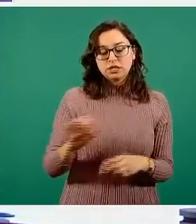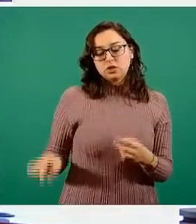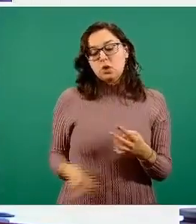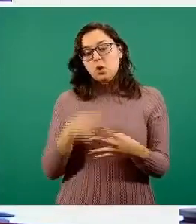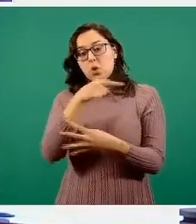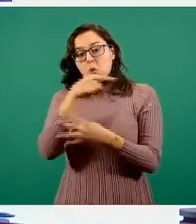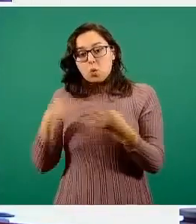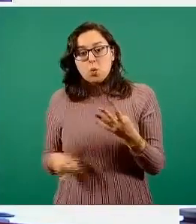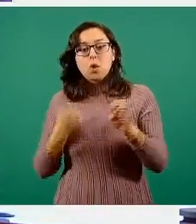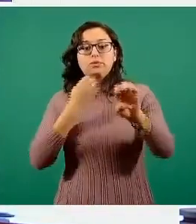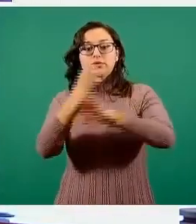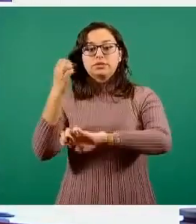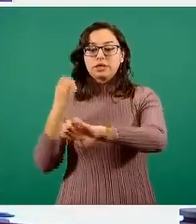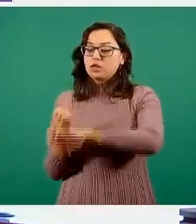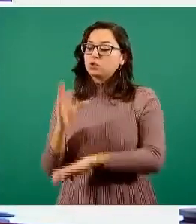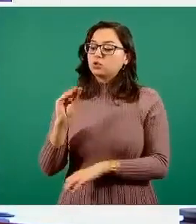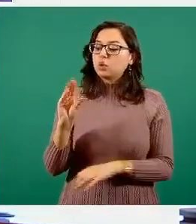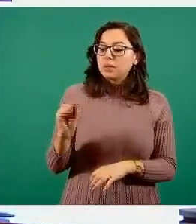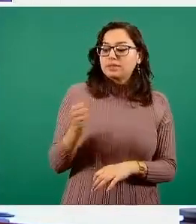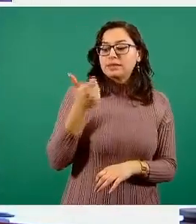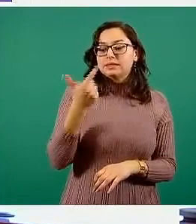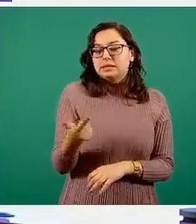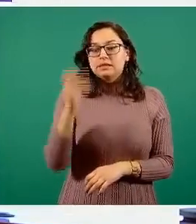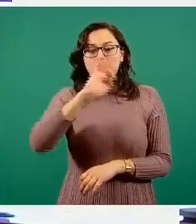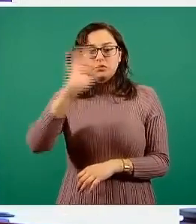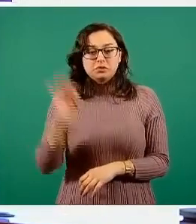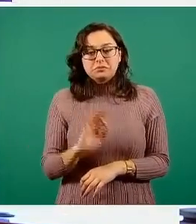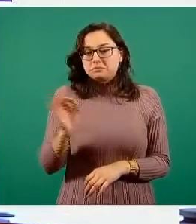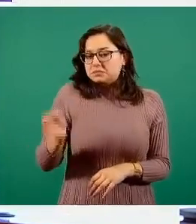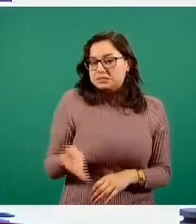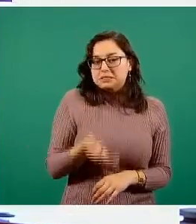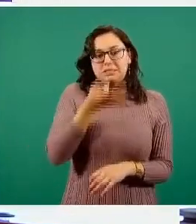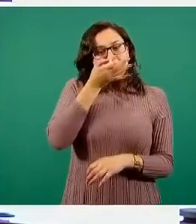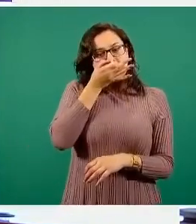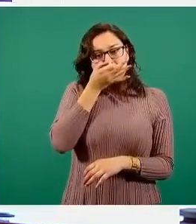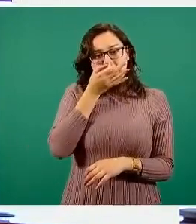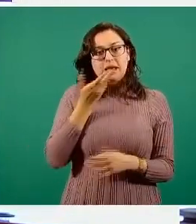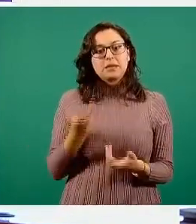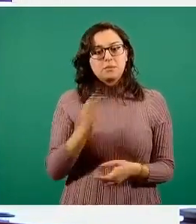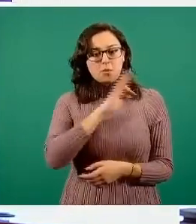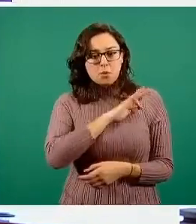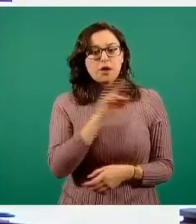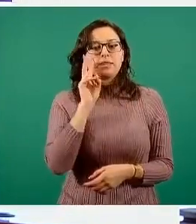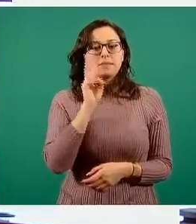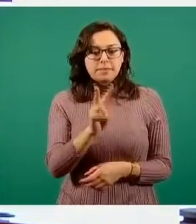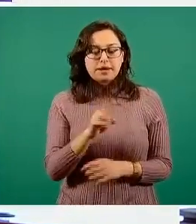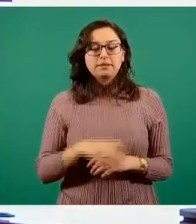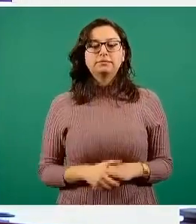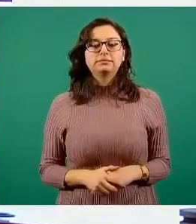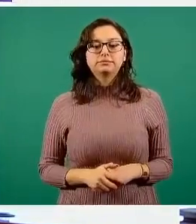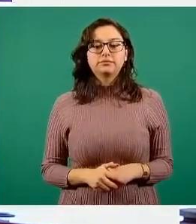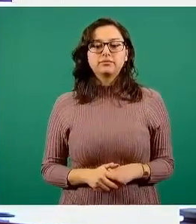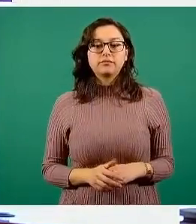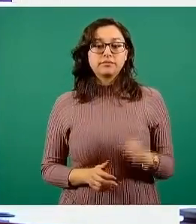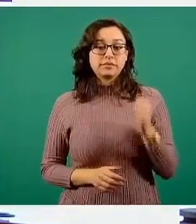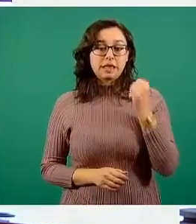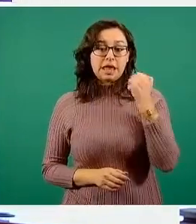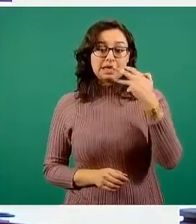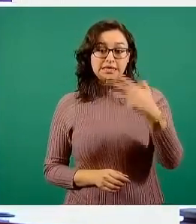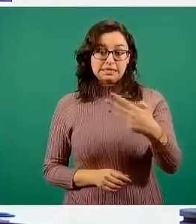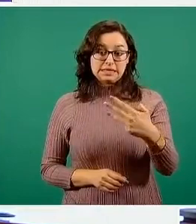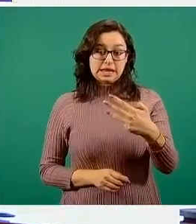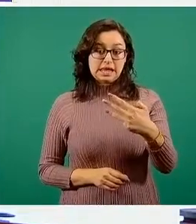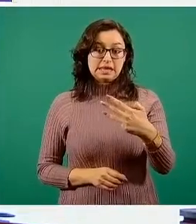arriba del noventa y siete por ciento. Les falta muy poquito. Aquí se ve en el mapa cuáles son. Y tenemos tres entidades